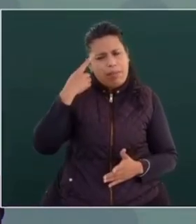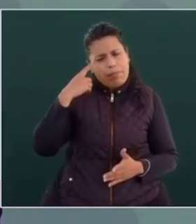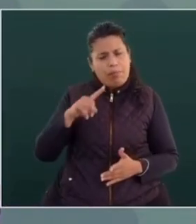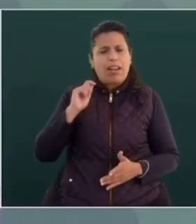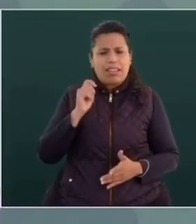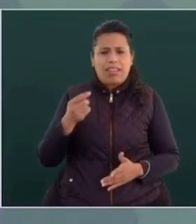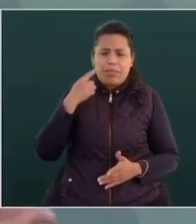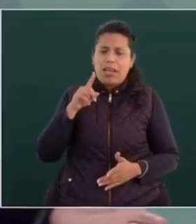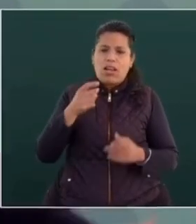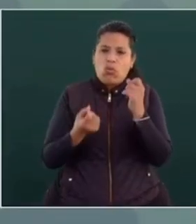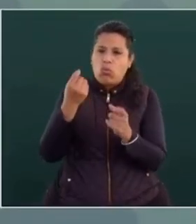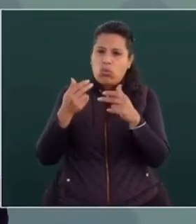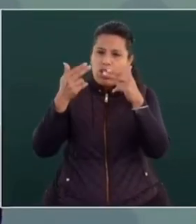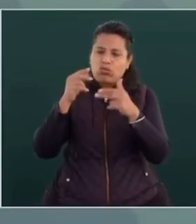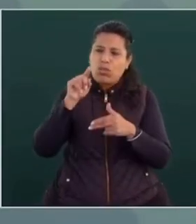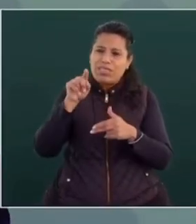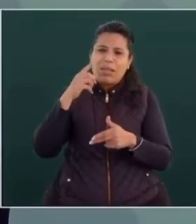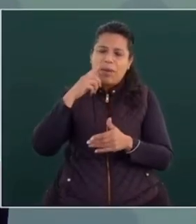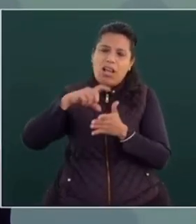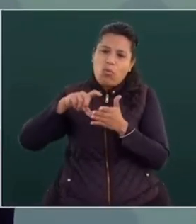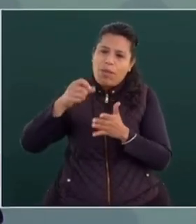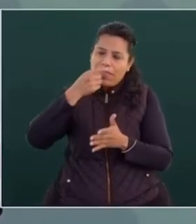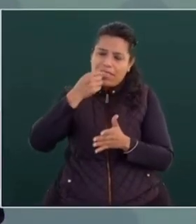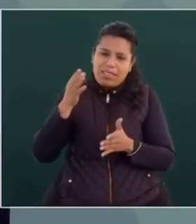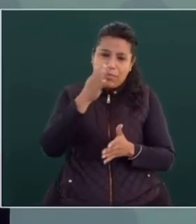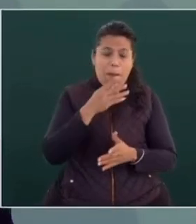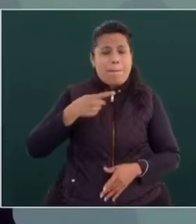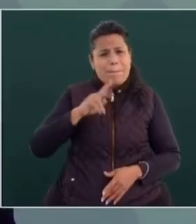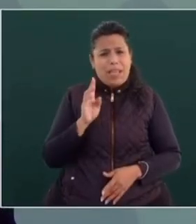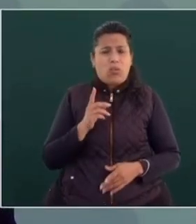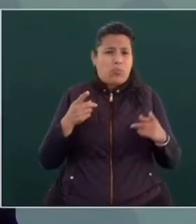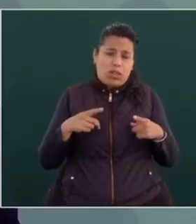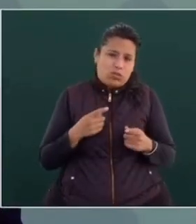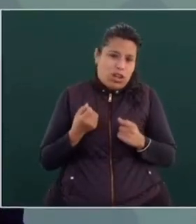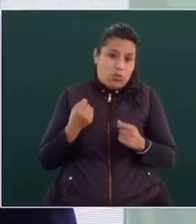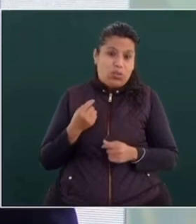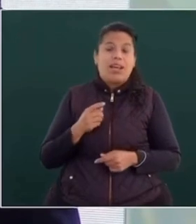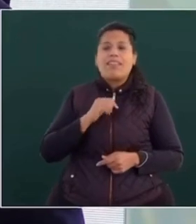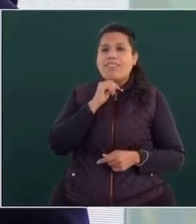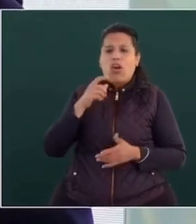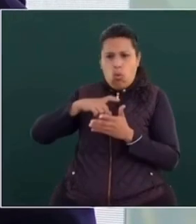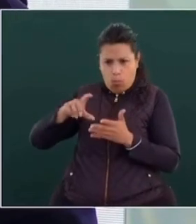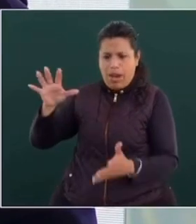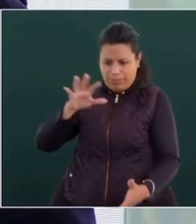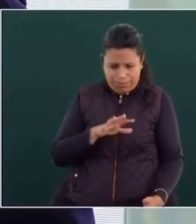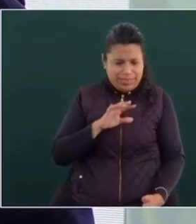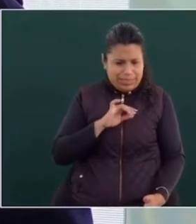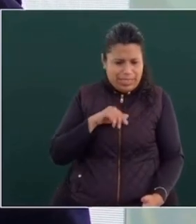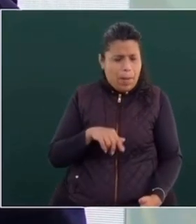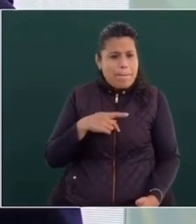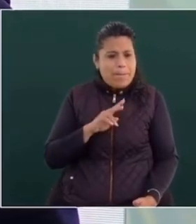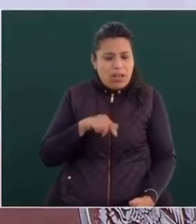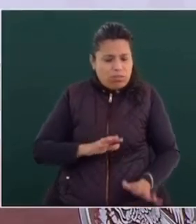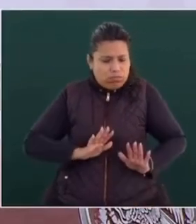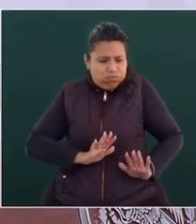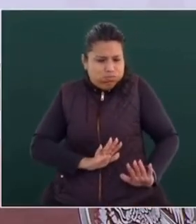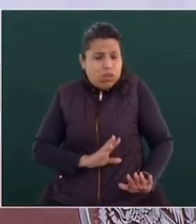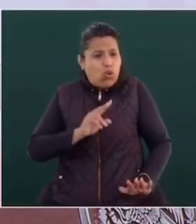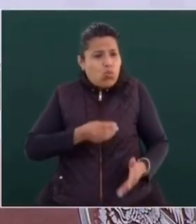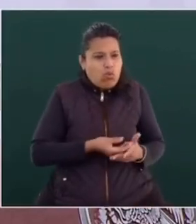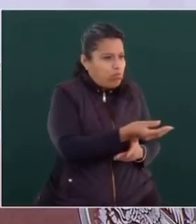y, no sé si por ineficiencia o mala fe, no distribuyen los medicamentos.